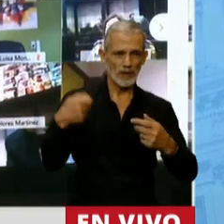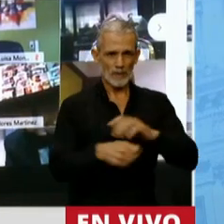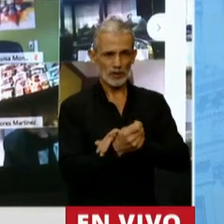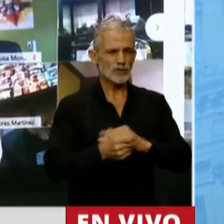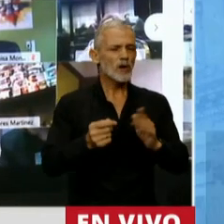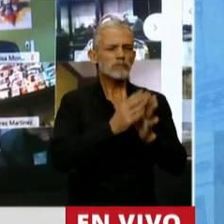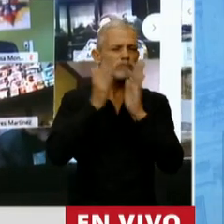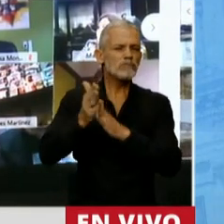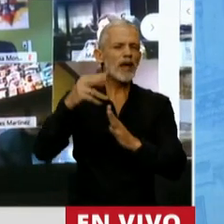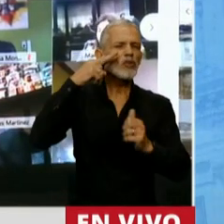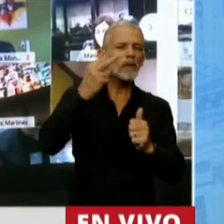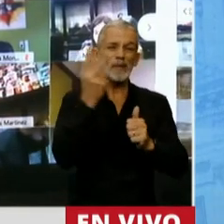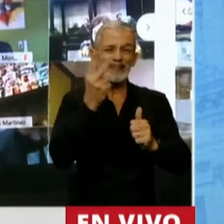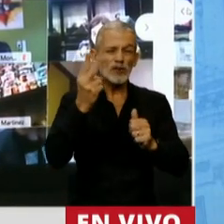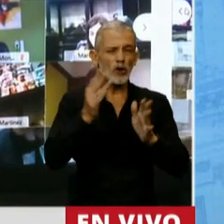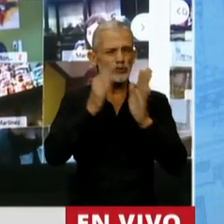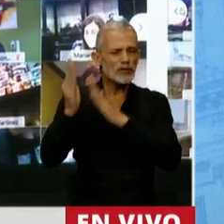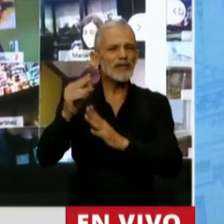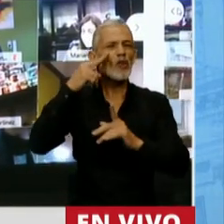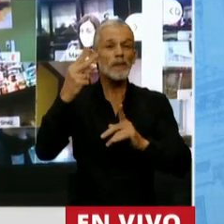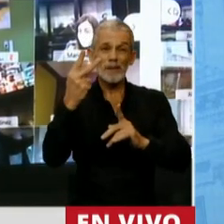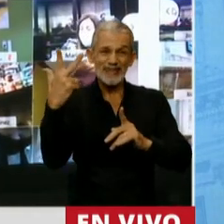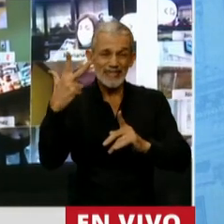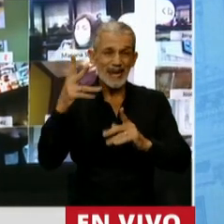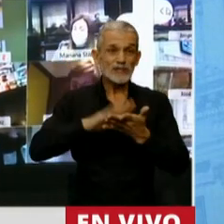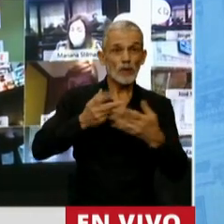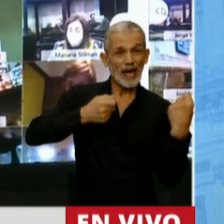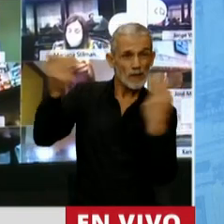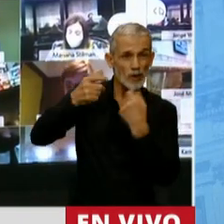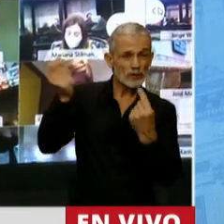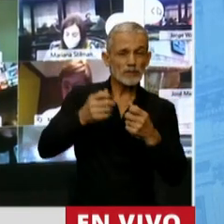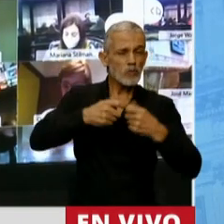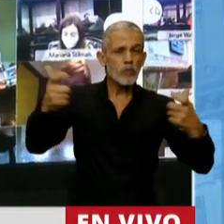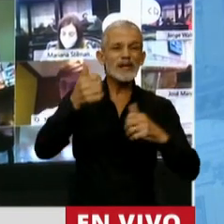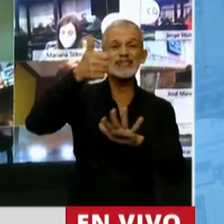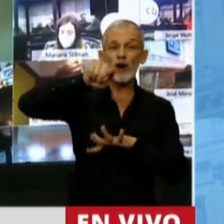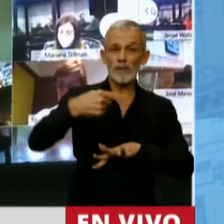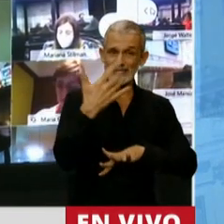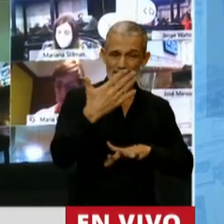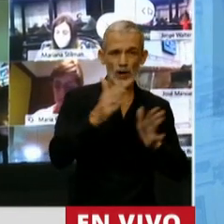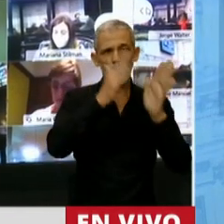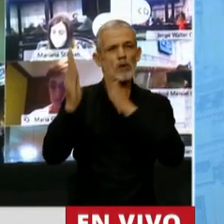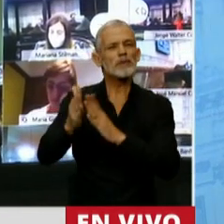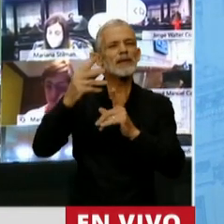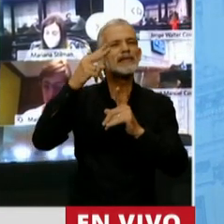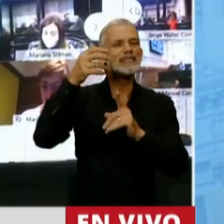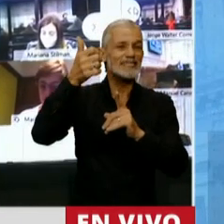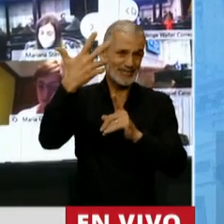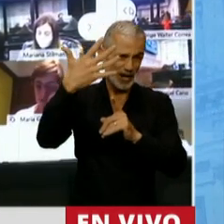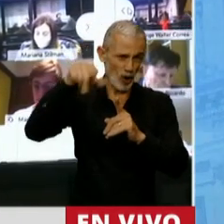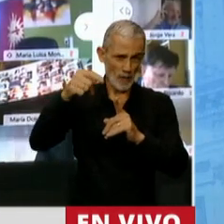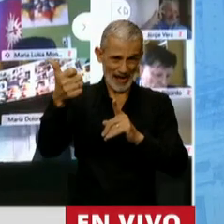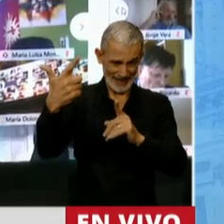2022 y 2023 en el caso de crecimiento de las exportaciones es de 6,5% y 5,3% y de